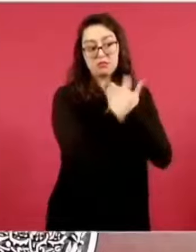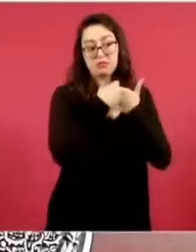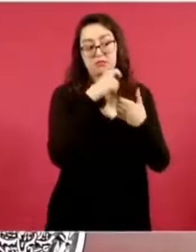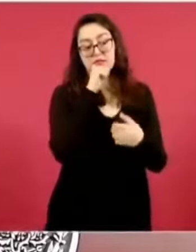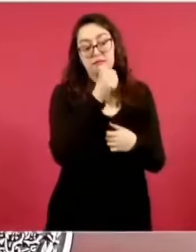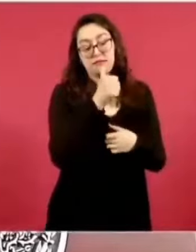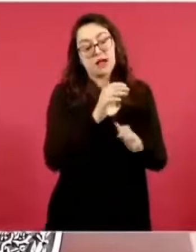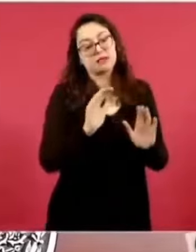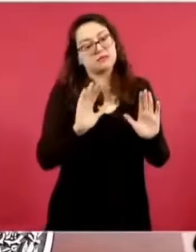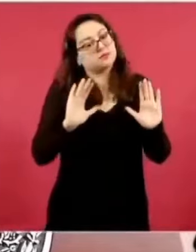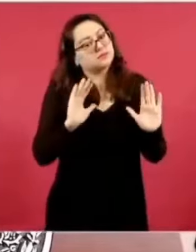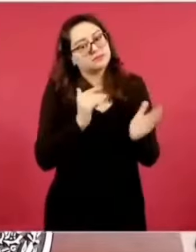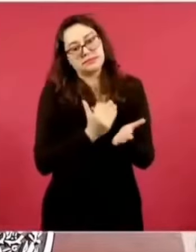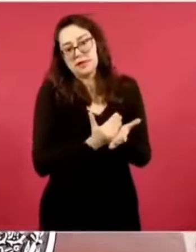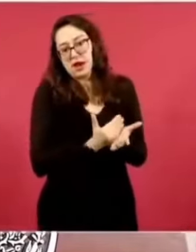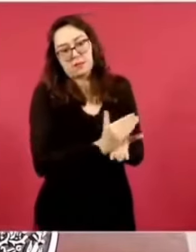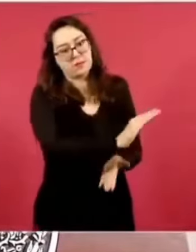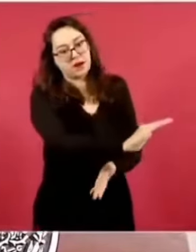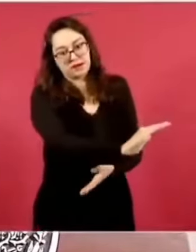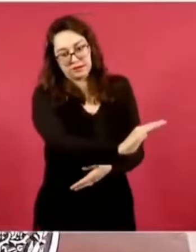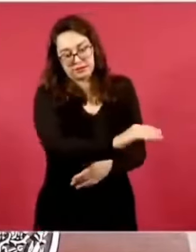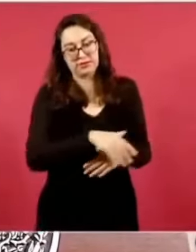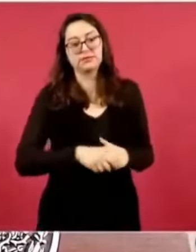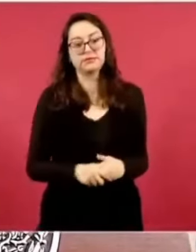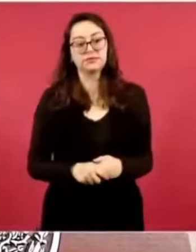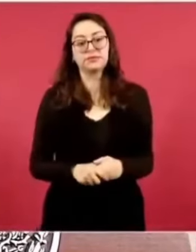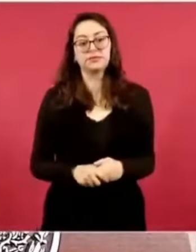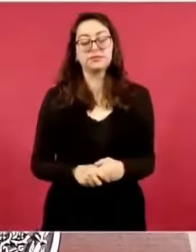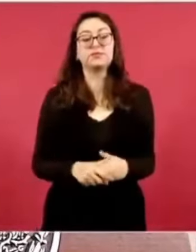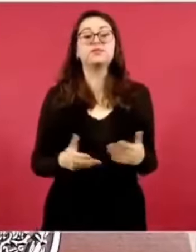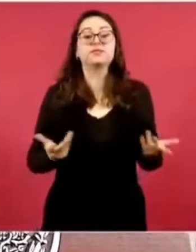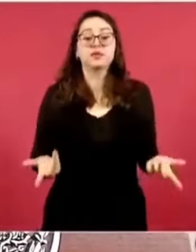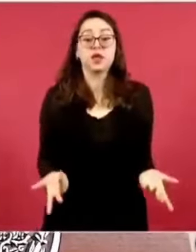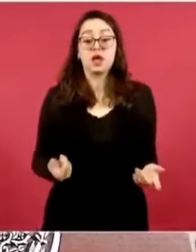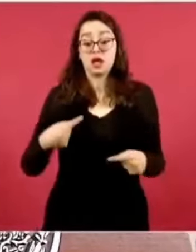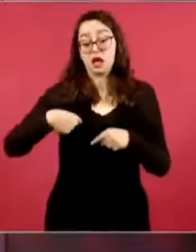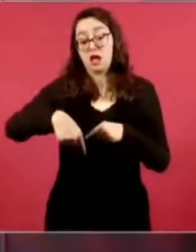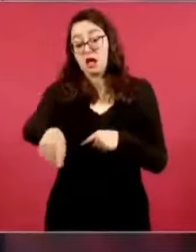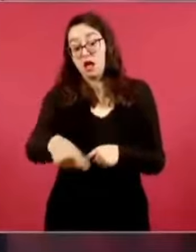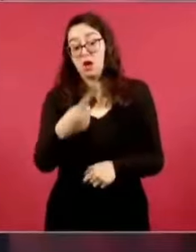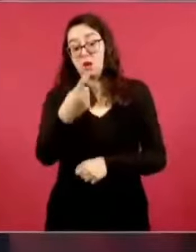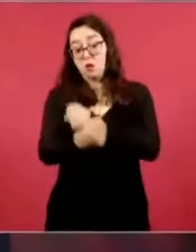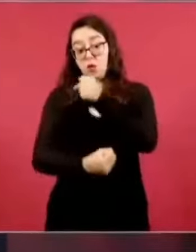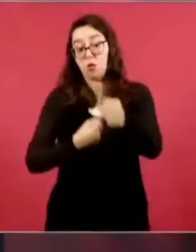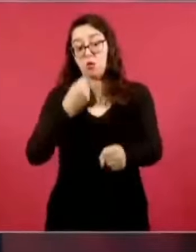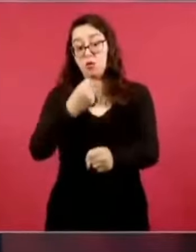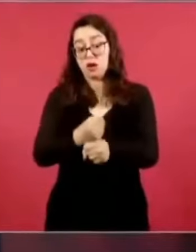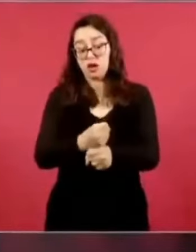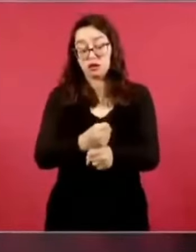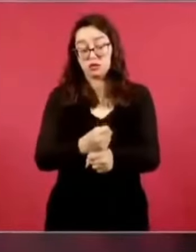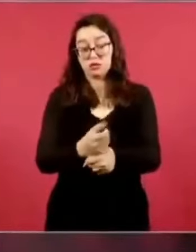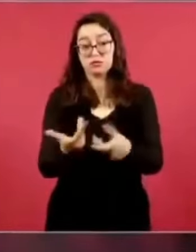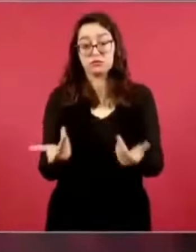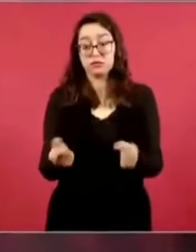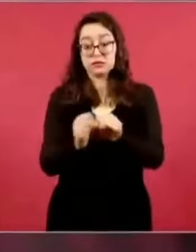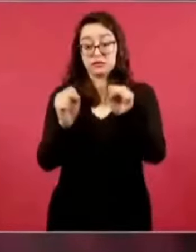termine, vamos a tener el mejor sistema de salud pública del mundo.